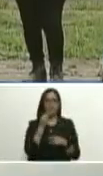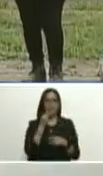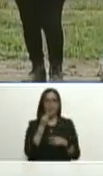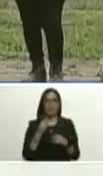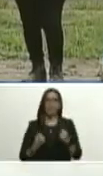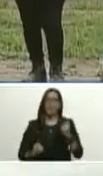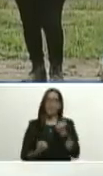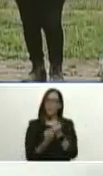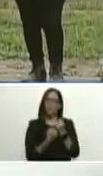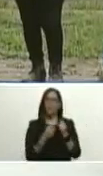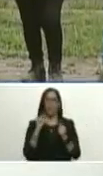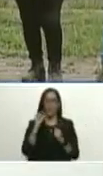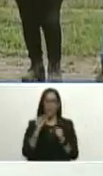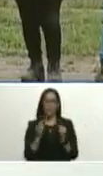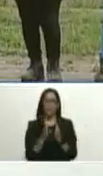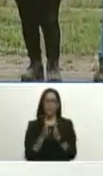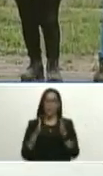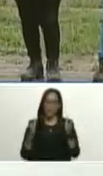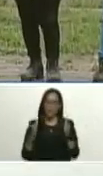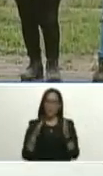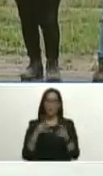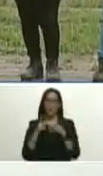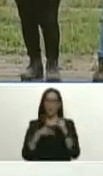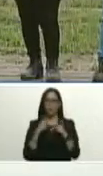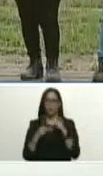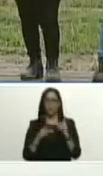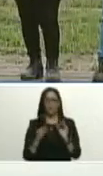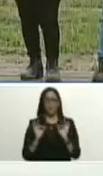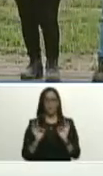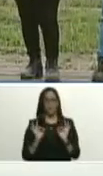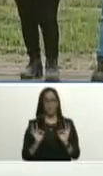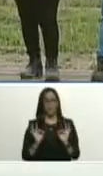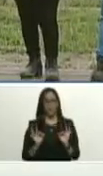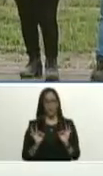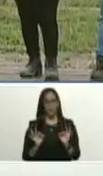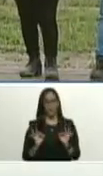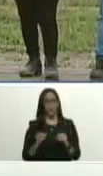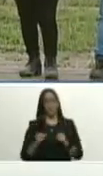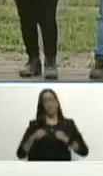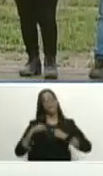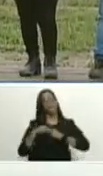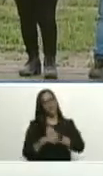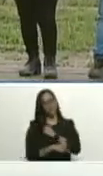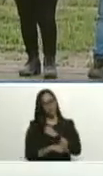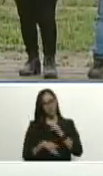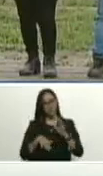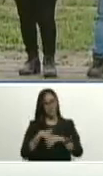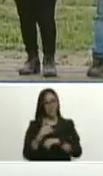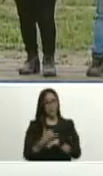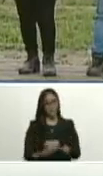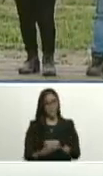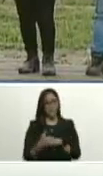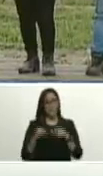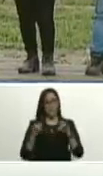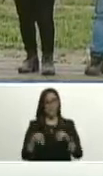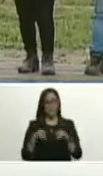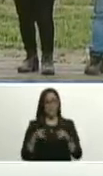pequeños y medianos productores y sobre todo profundizar en el plan de semilla